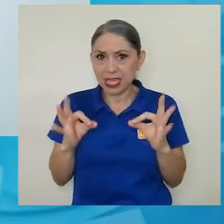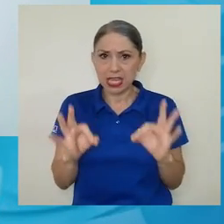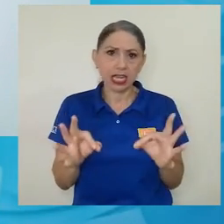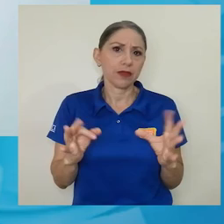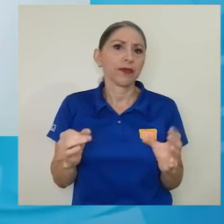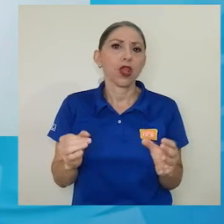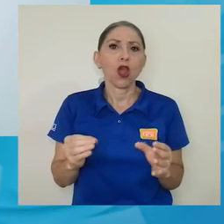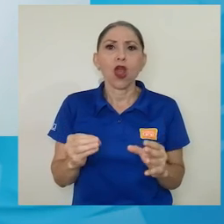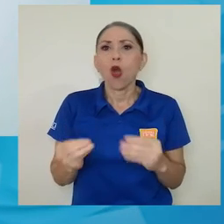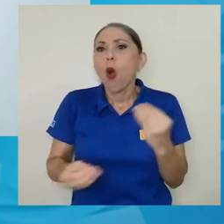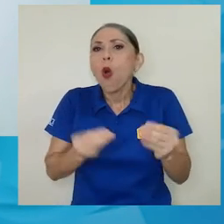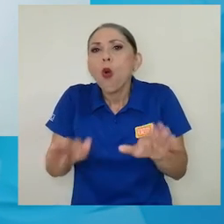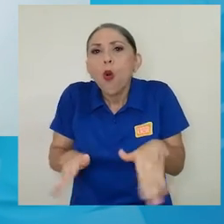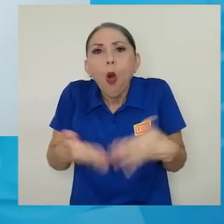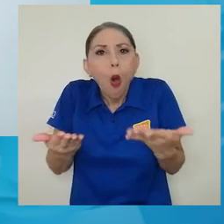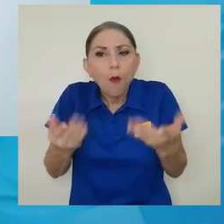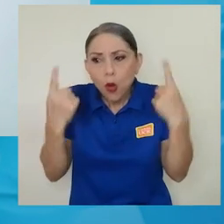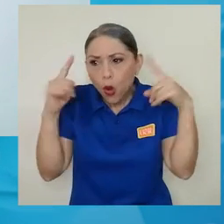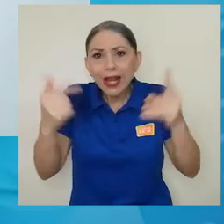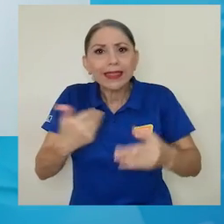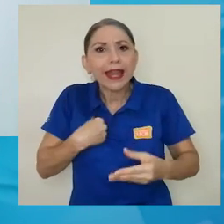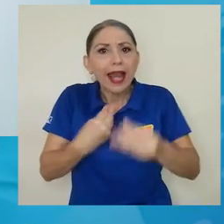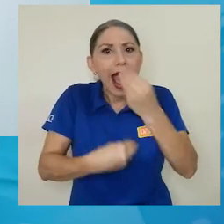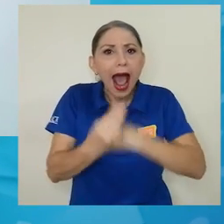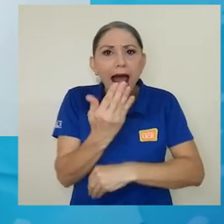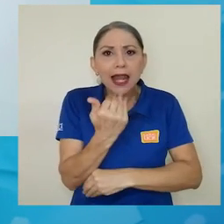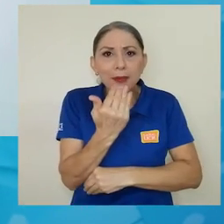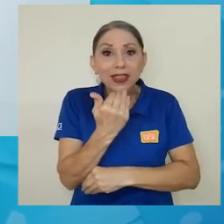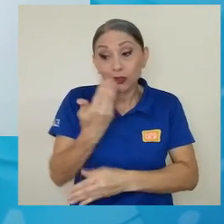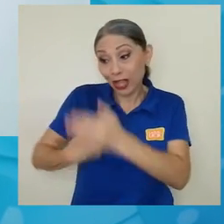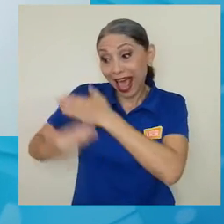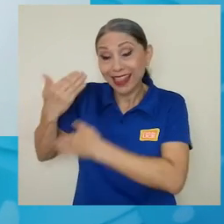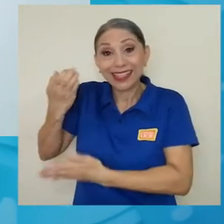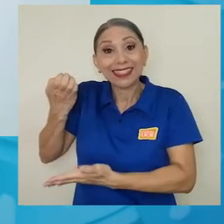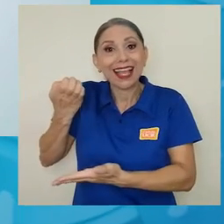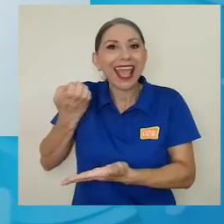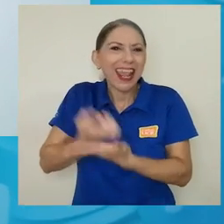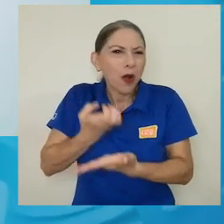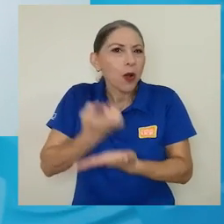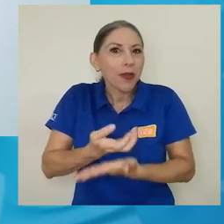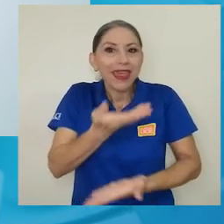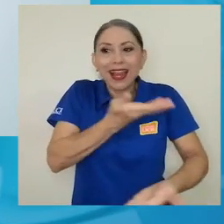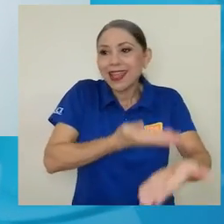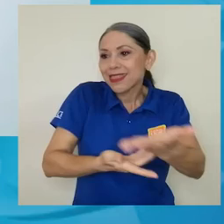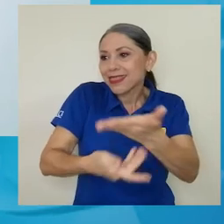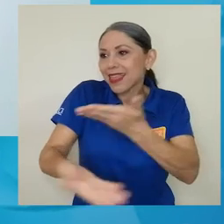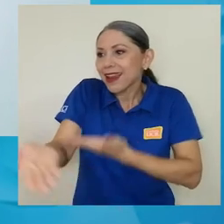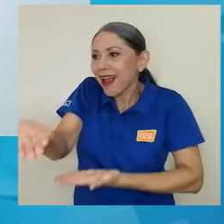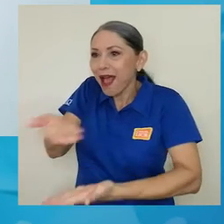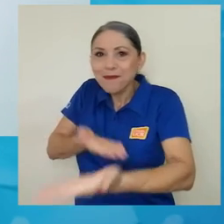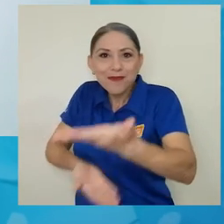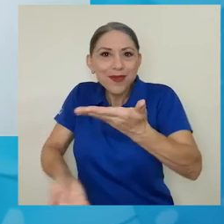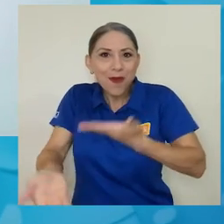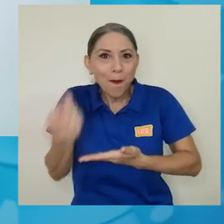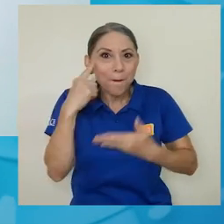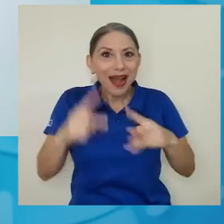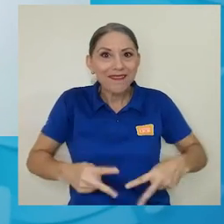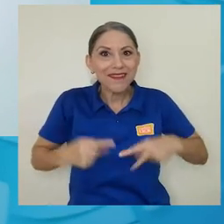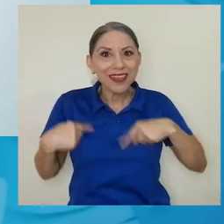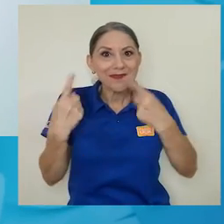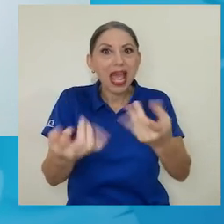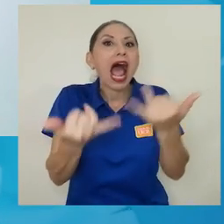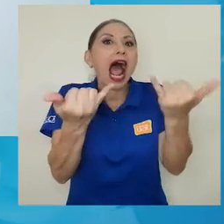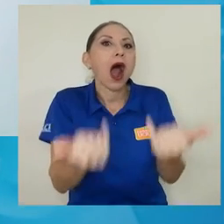cómo se consiguen los alimentos, pasar de una economía del intercambio, de una economía de subsistencia a una economía